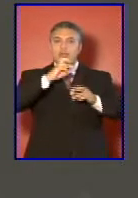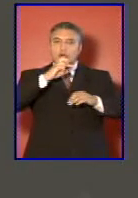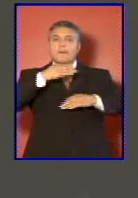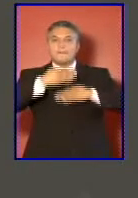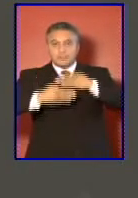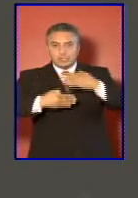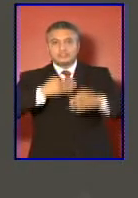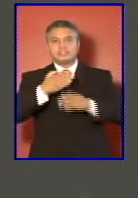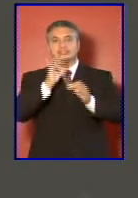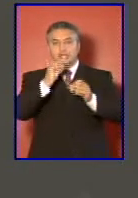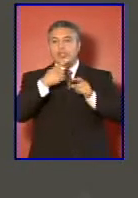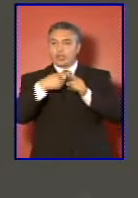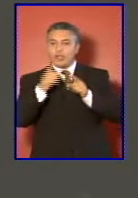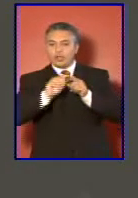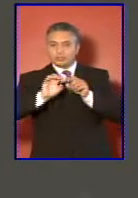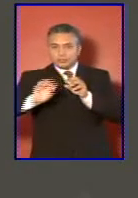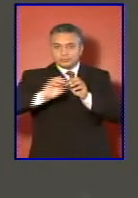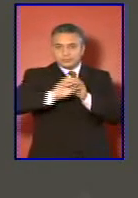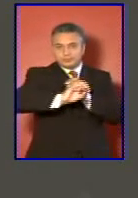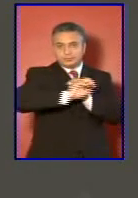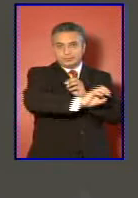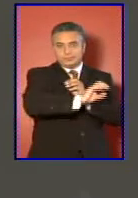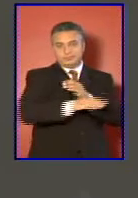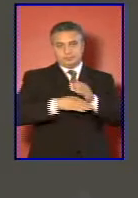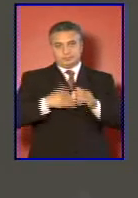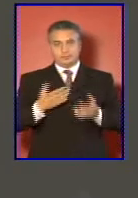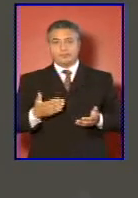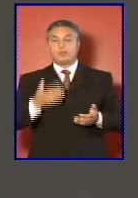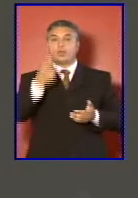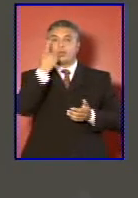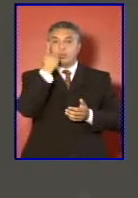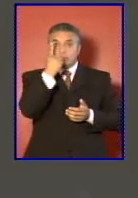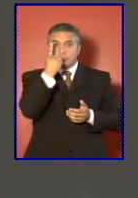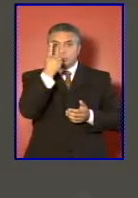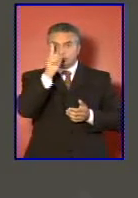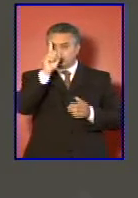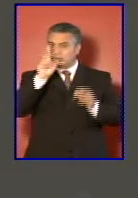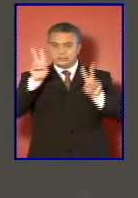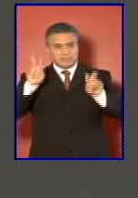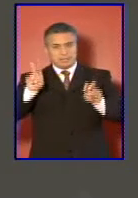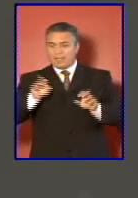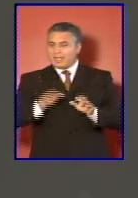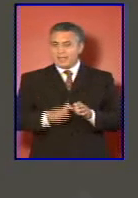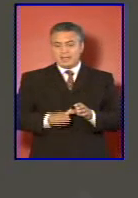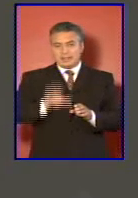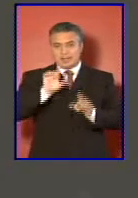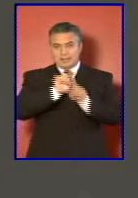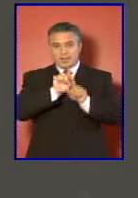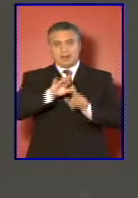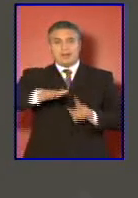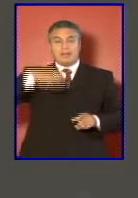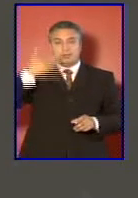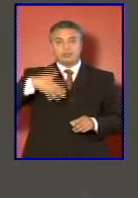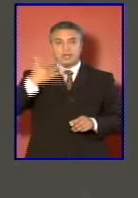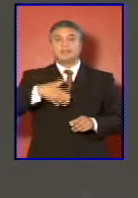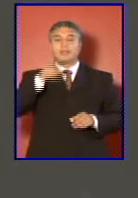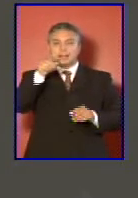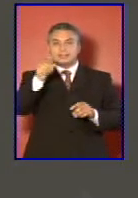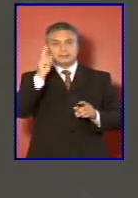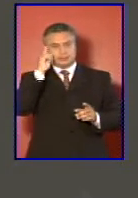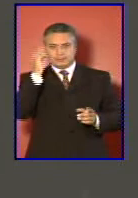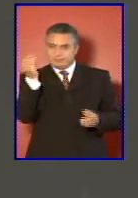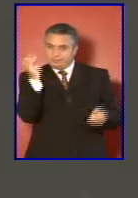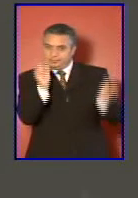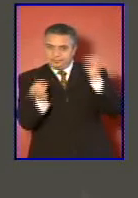generados. Un aspecto esencial de ello es el diseño